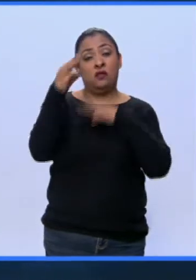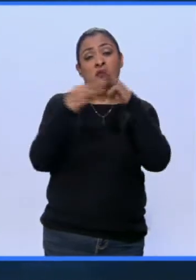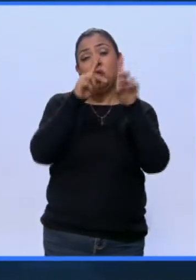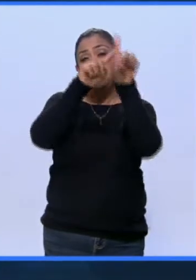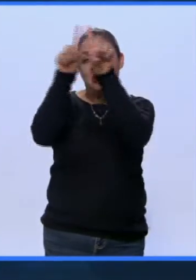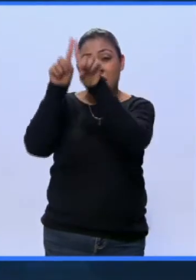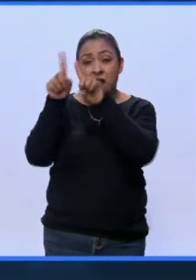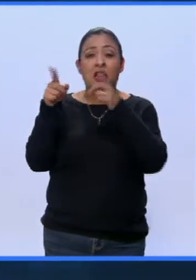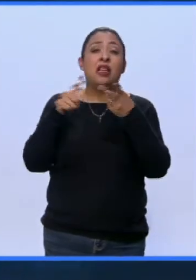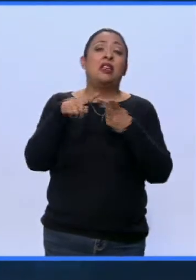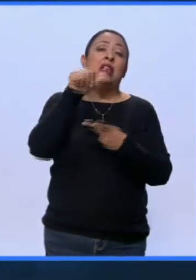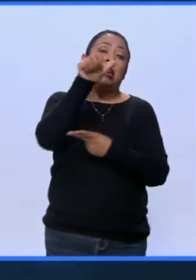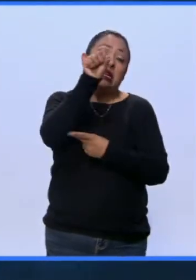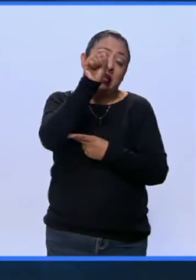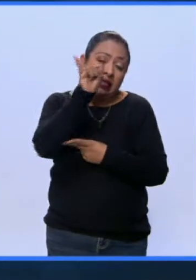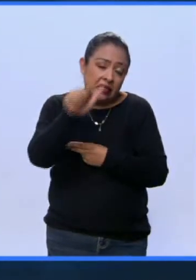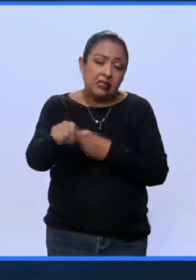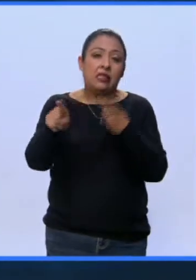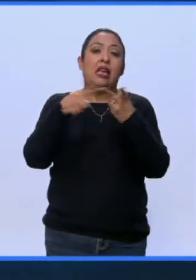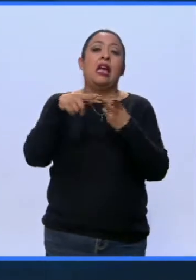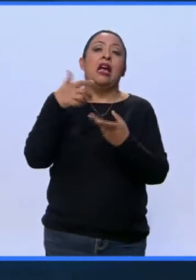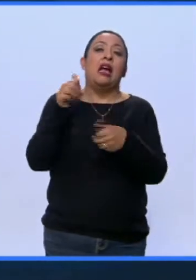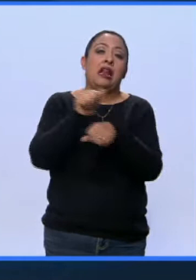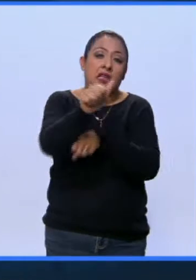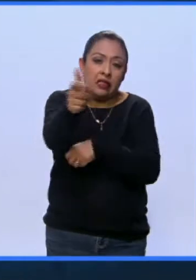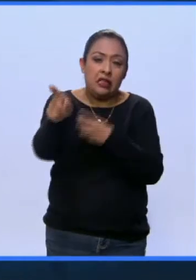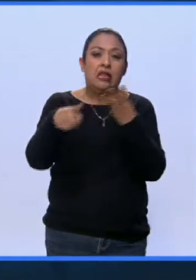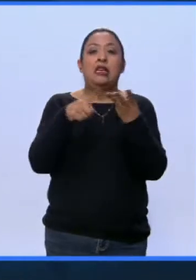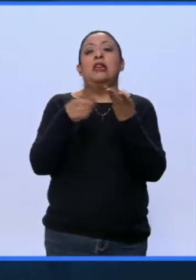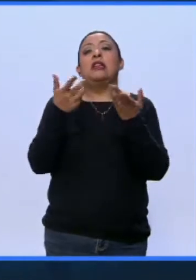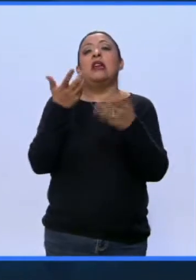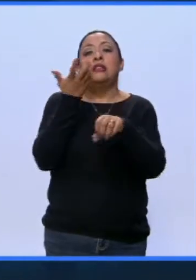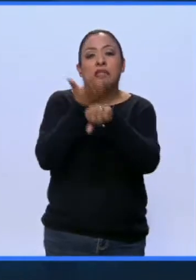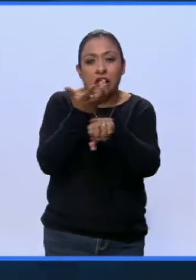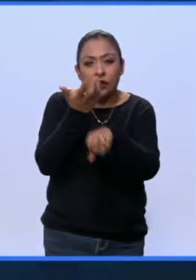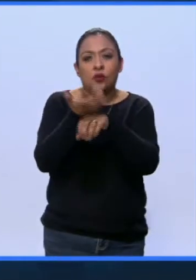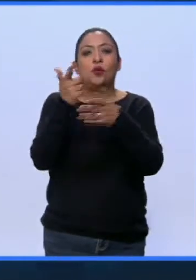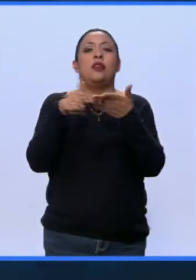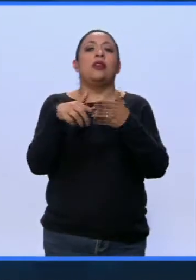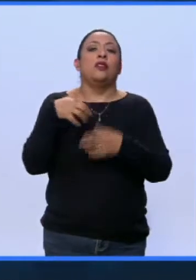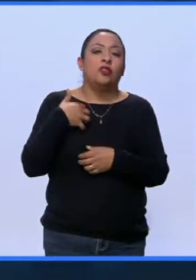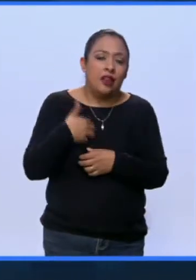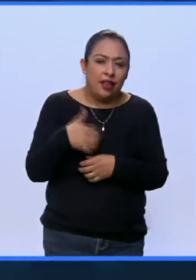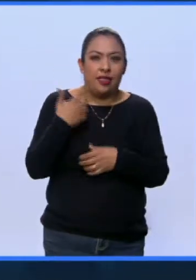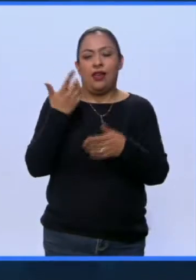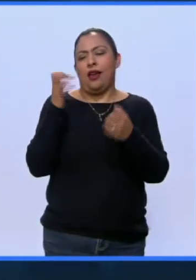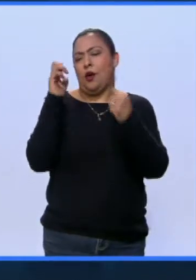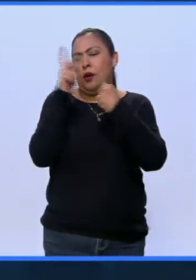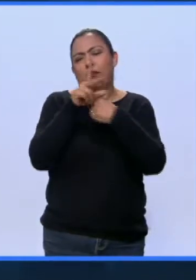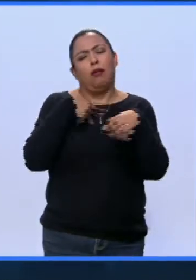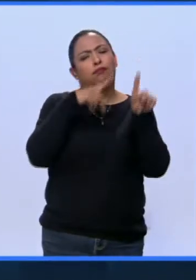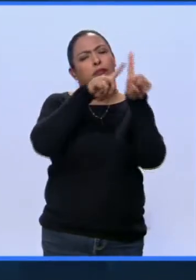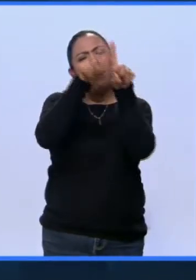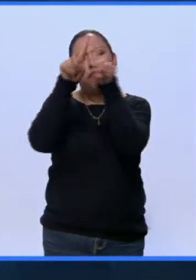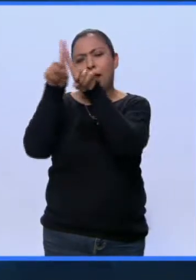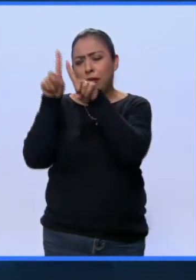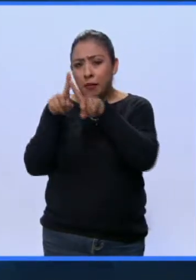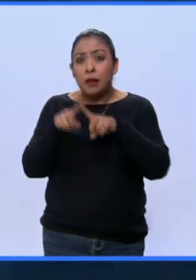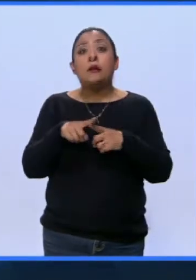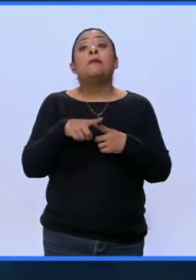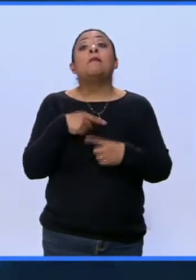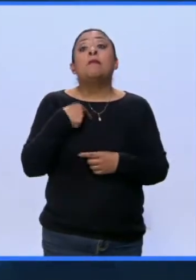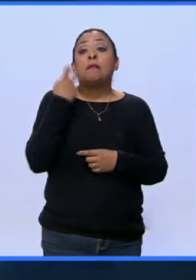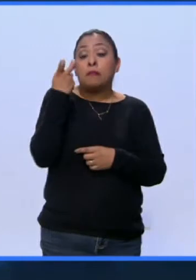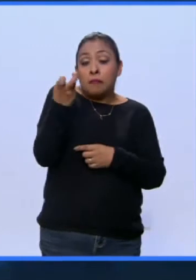desde el sudeste asiático, Argentina, Estados Unidos, Canadá, Europa. Hablarnos un poco de cómo